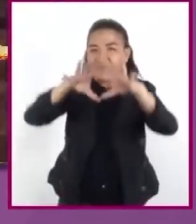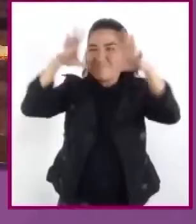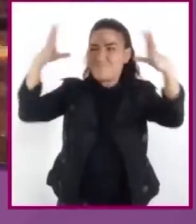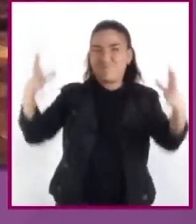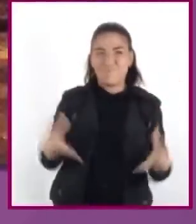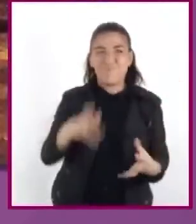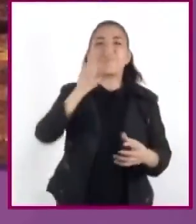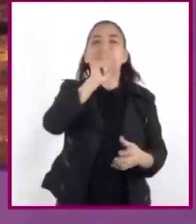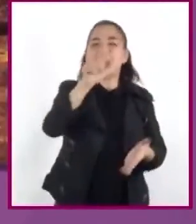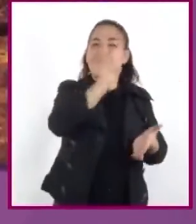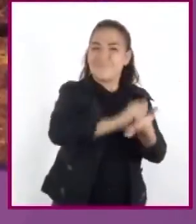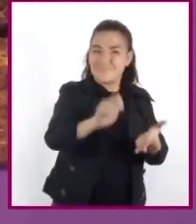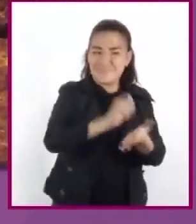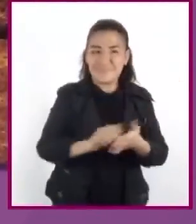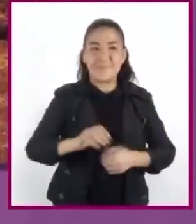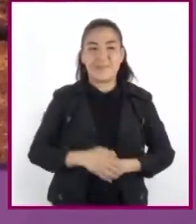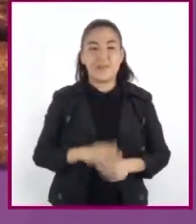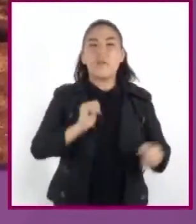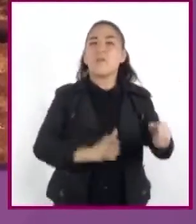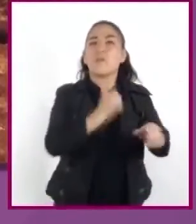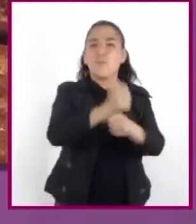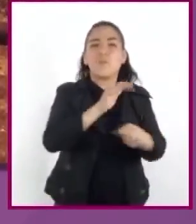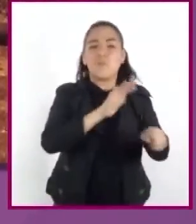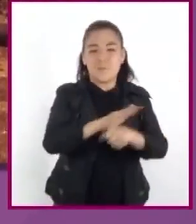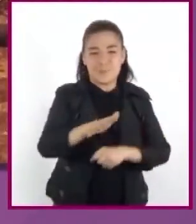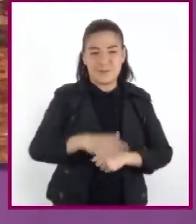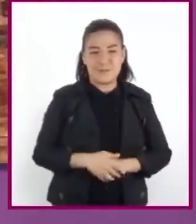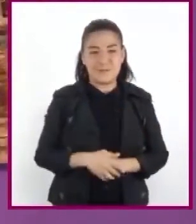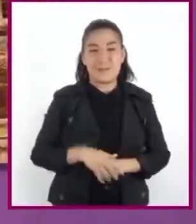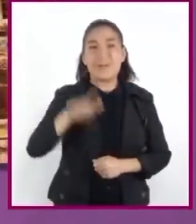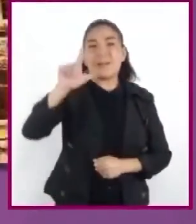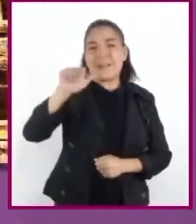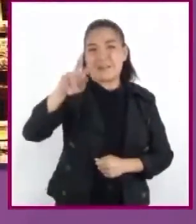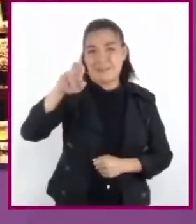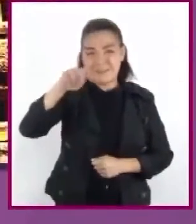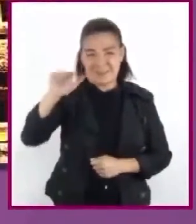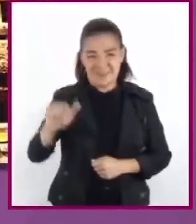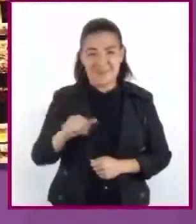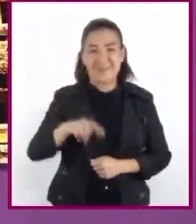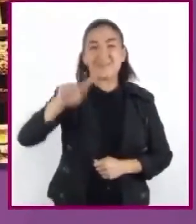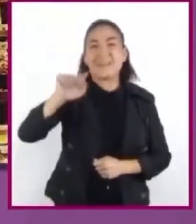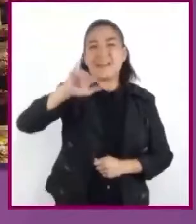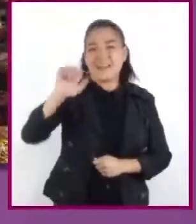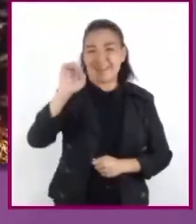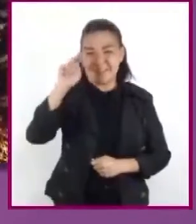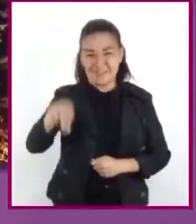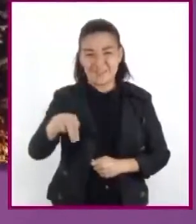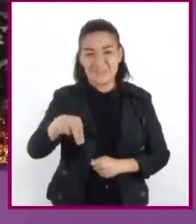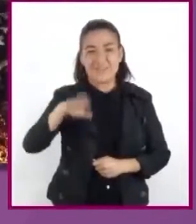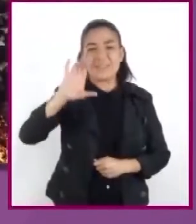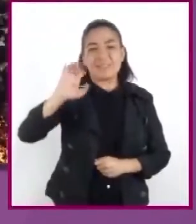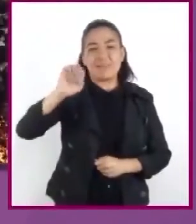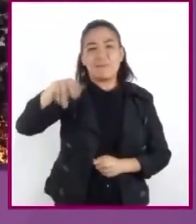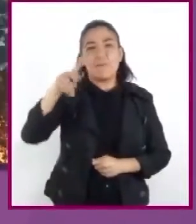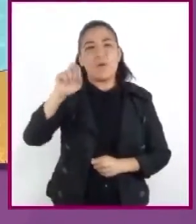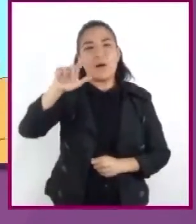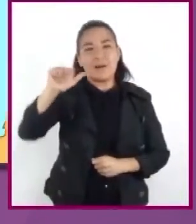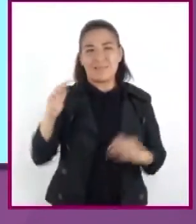Algunos de sus principales asentamientos son La Venta, El Tajín y Zempuala.